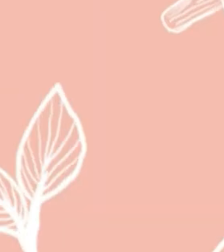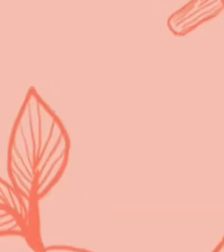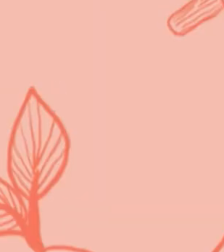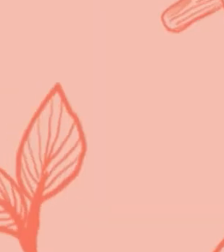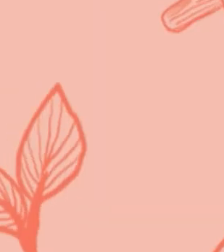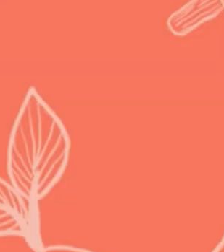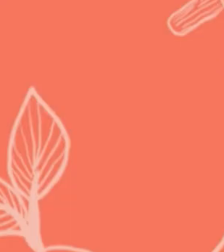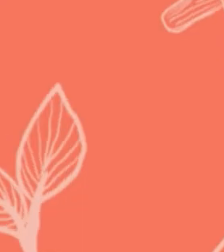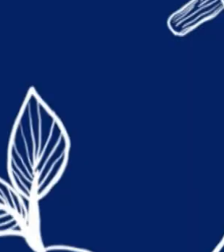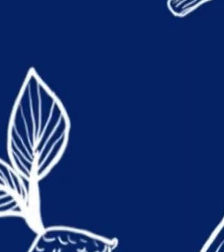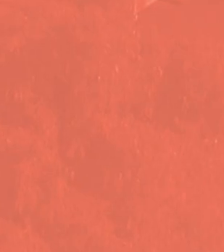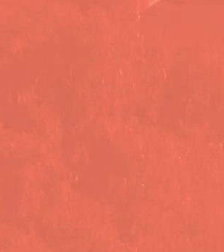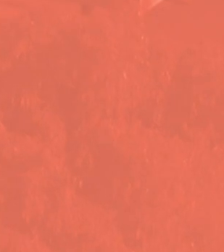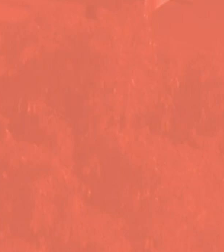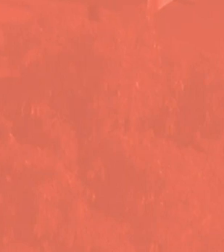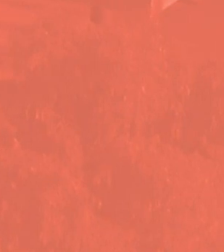¡Gracias! ¡Gracias!